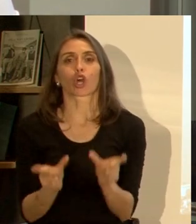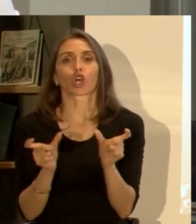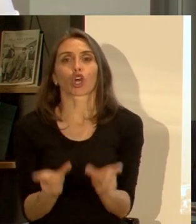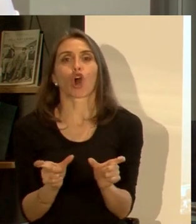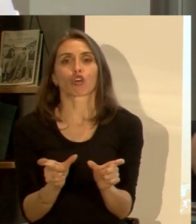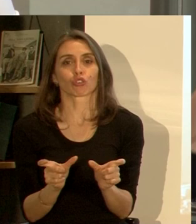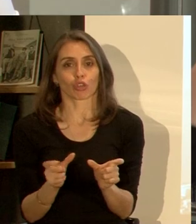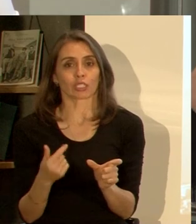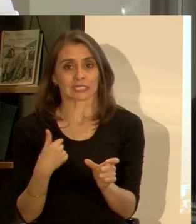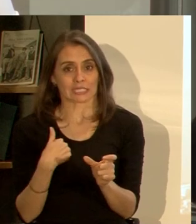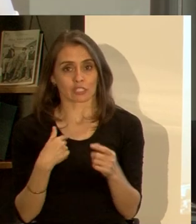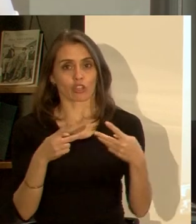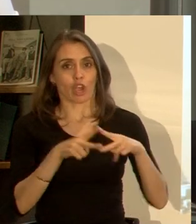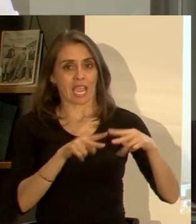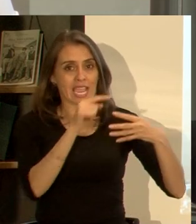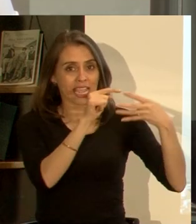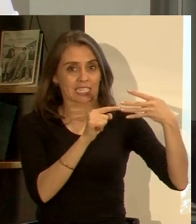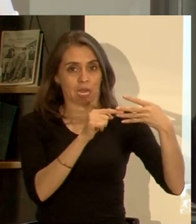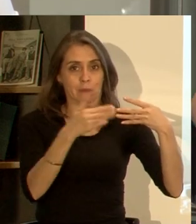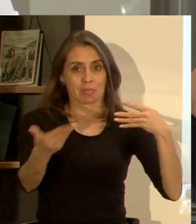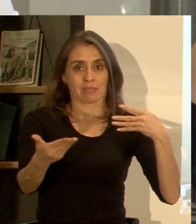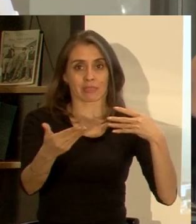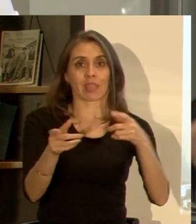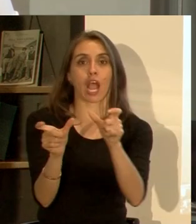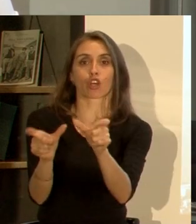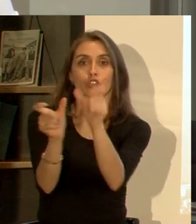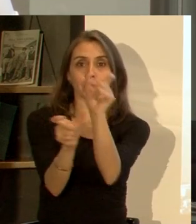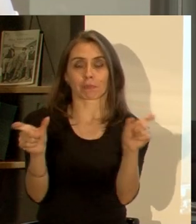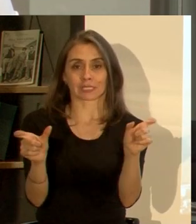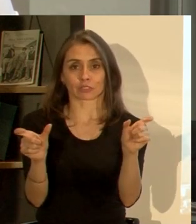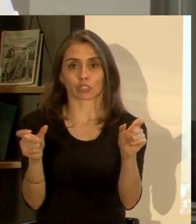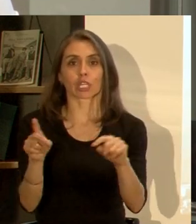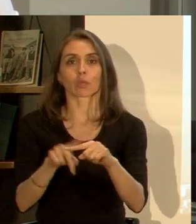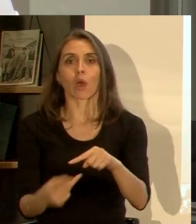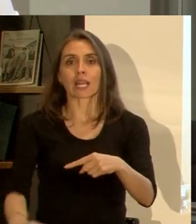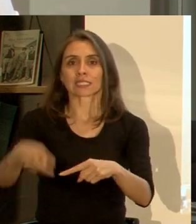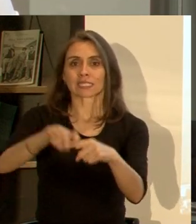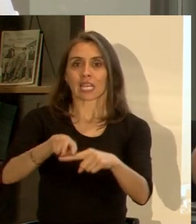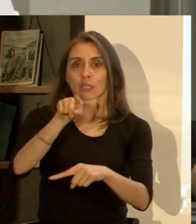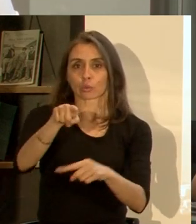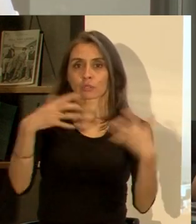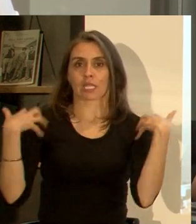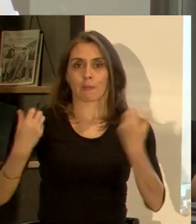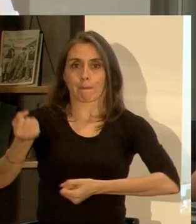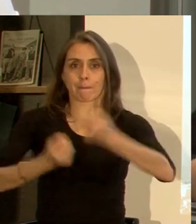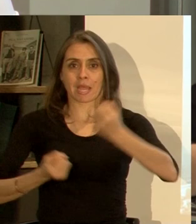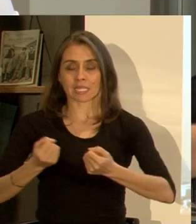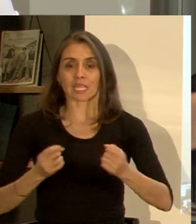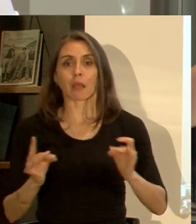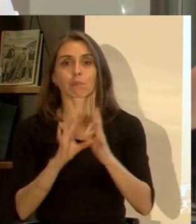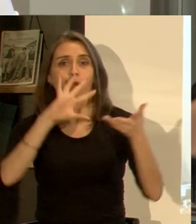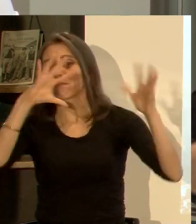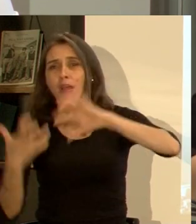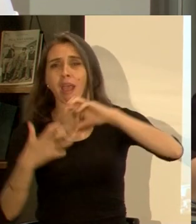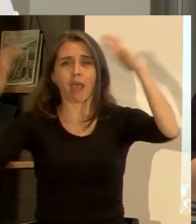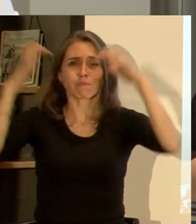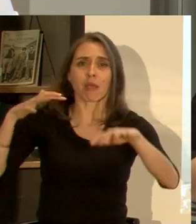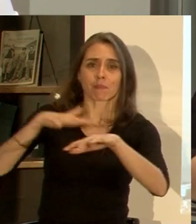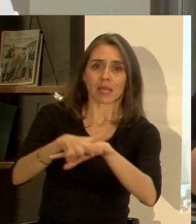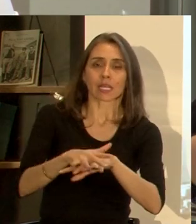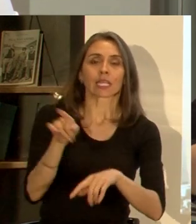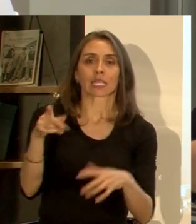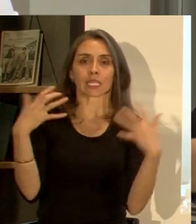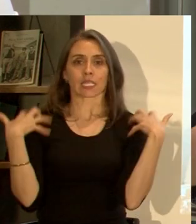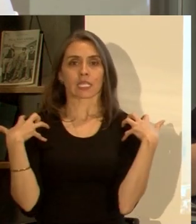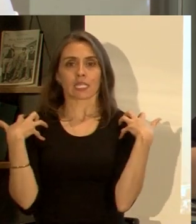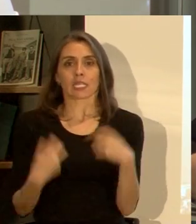si yo le entrego herramientas de control a la población es como sentarlos al volante de tal manera que cuando venga el evento la persona va a estar sentada en